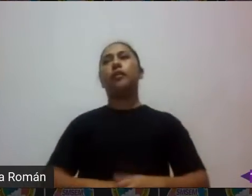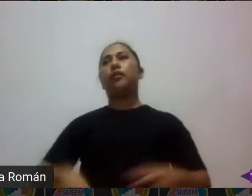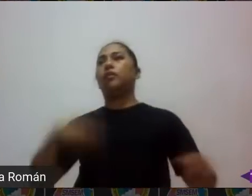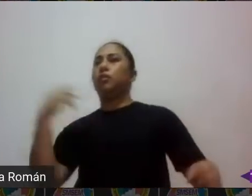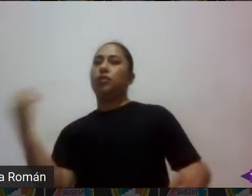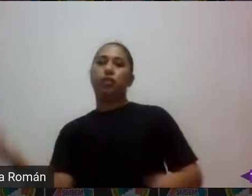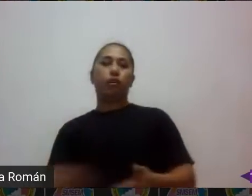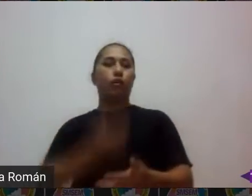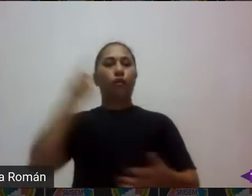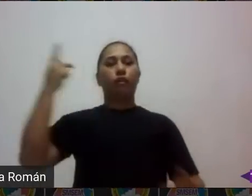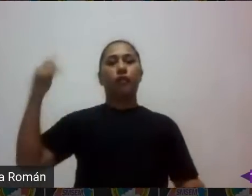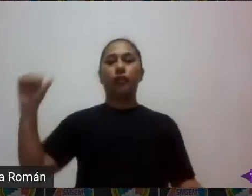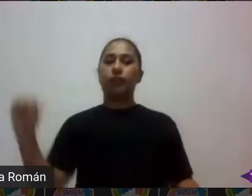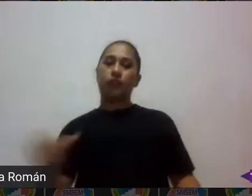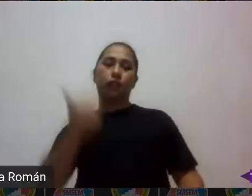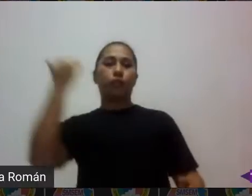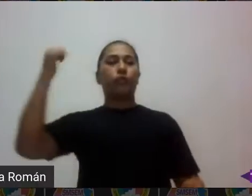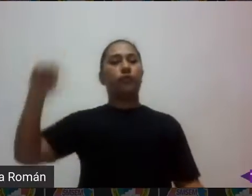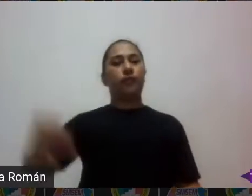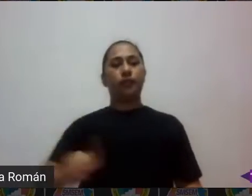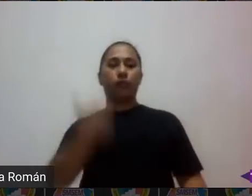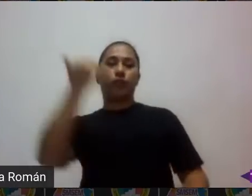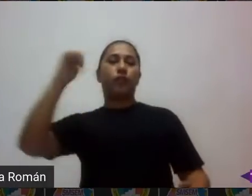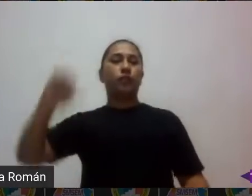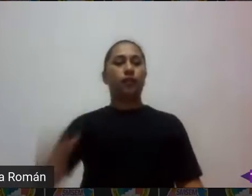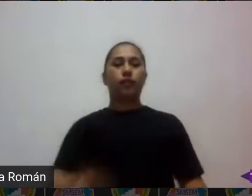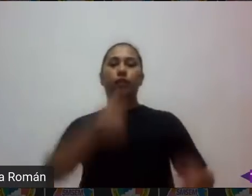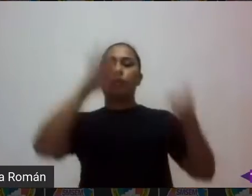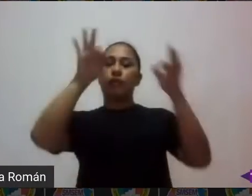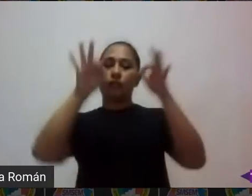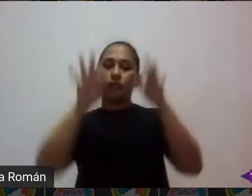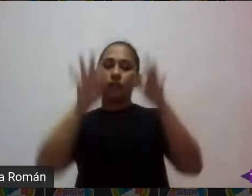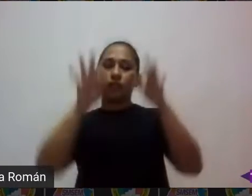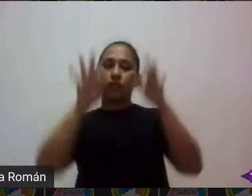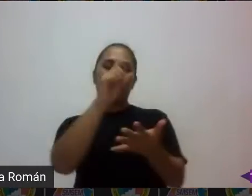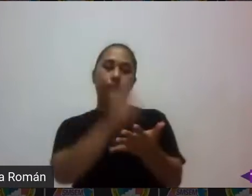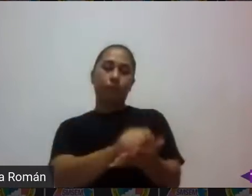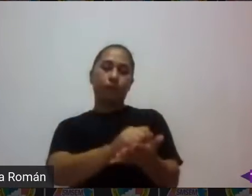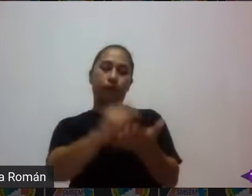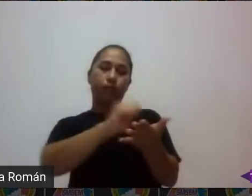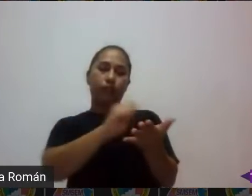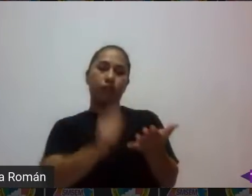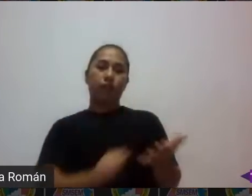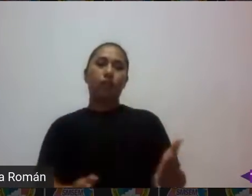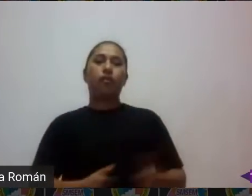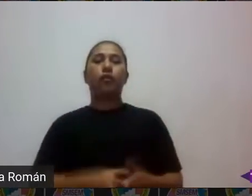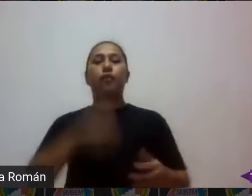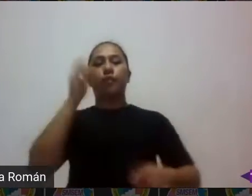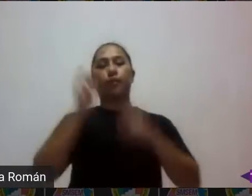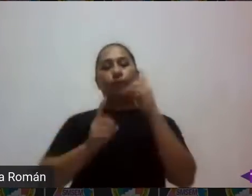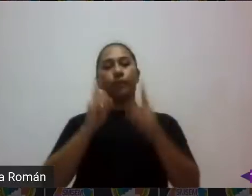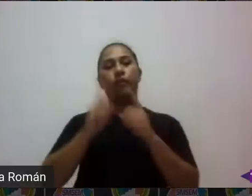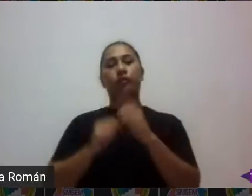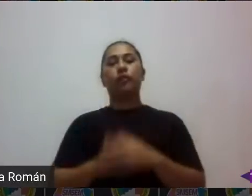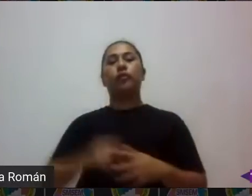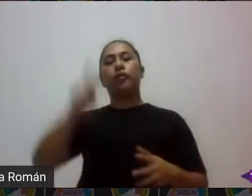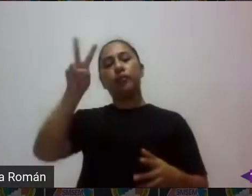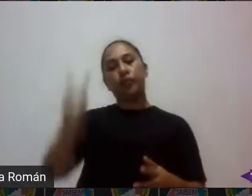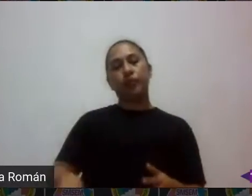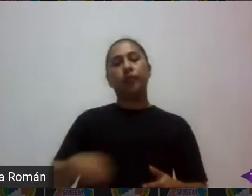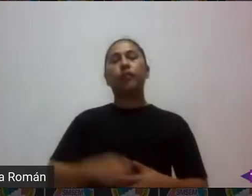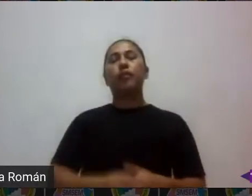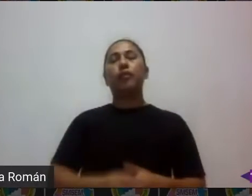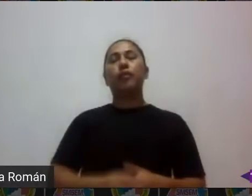vuelven a salir bajos y no hay quien se tome las decisiones correctas esa es la verdadera